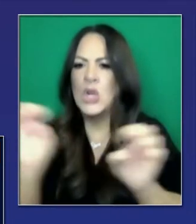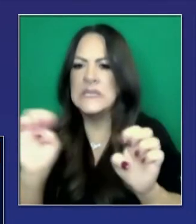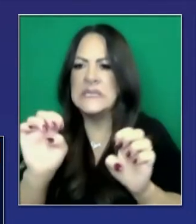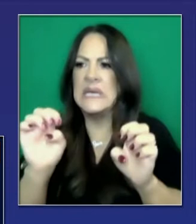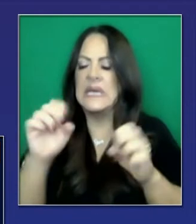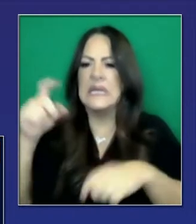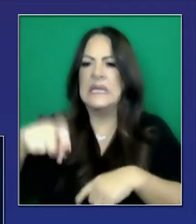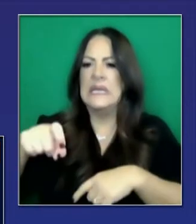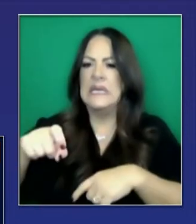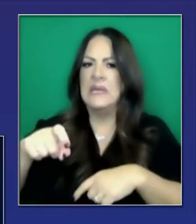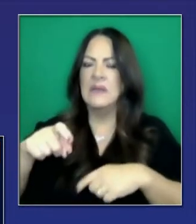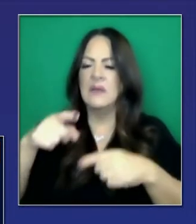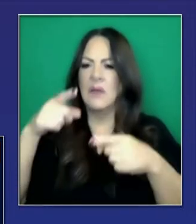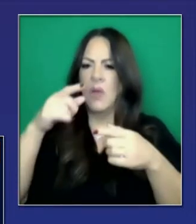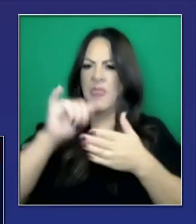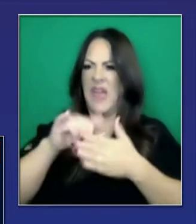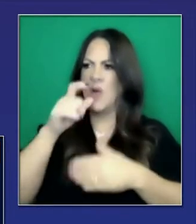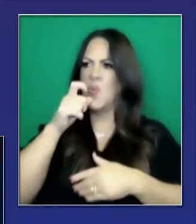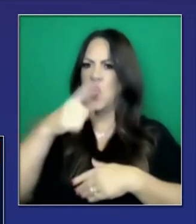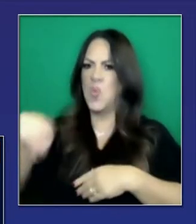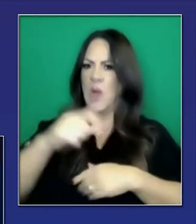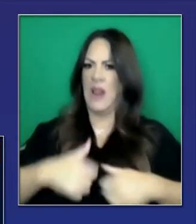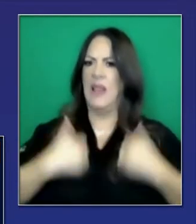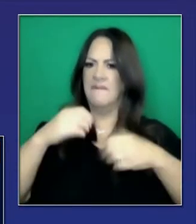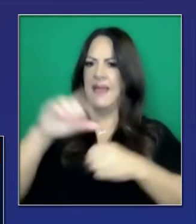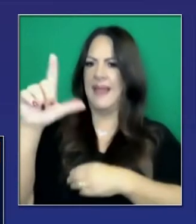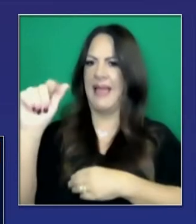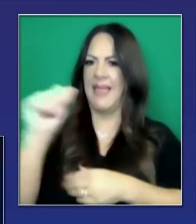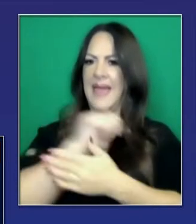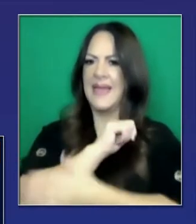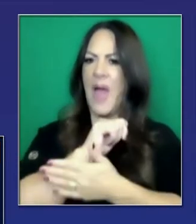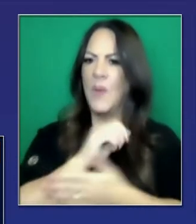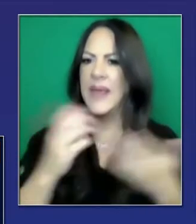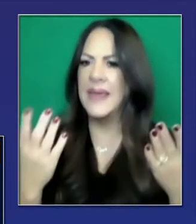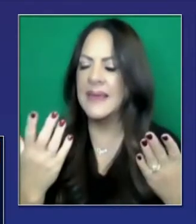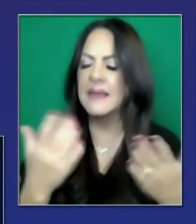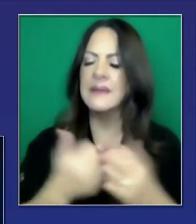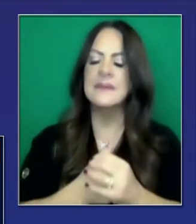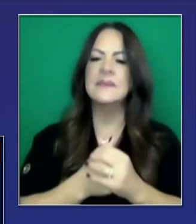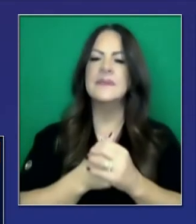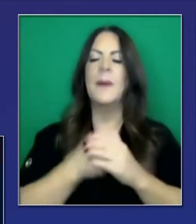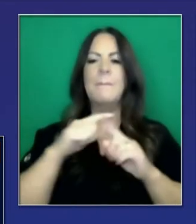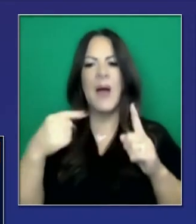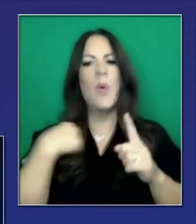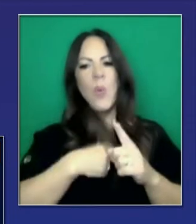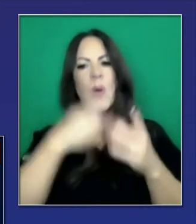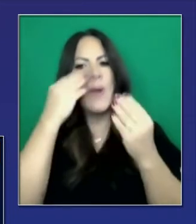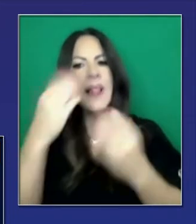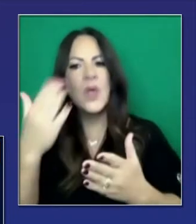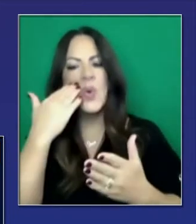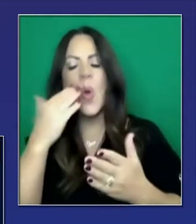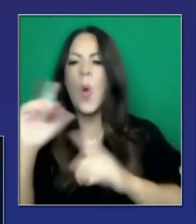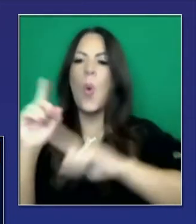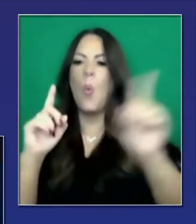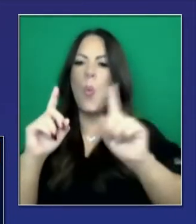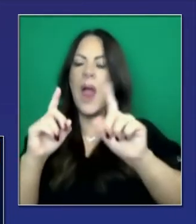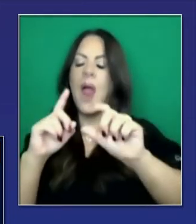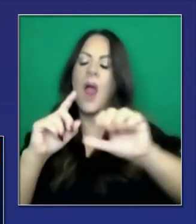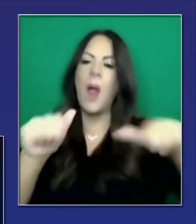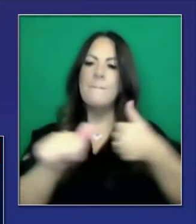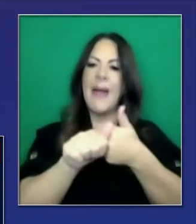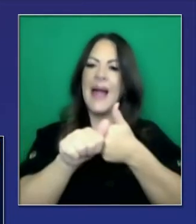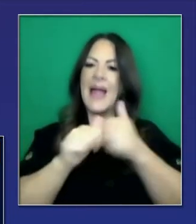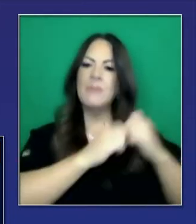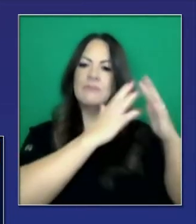particularmente en Los Ángeles. Como consecuencia, hemos tenido apoyo. Les daremos reseñas